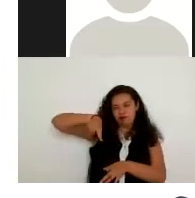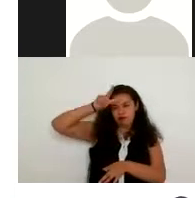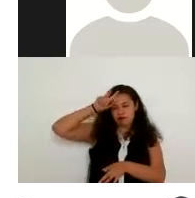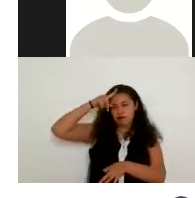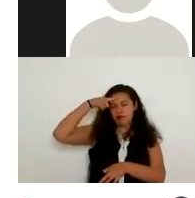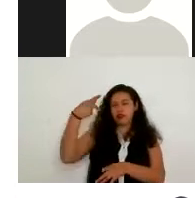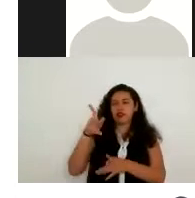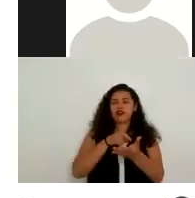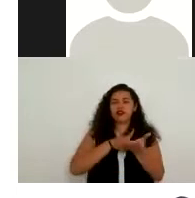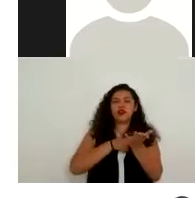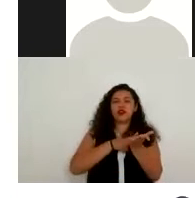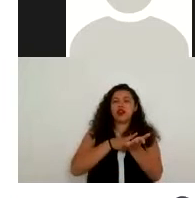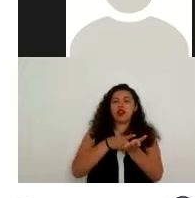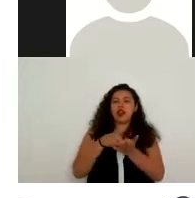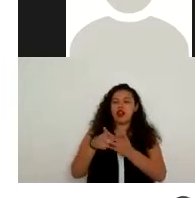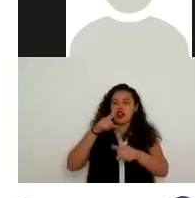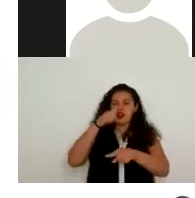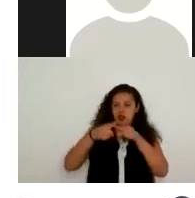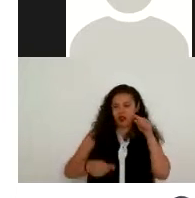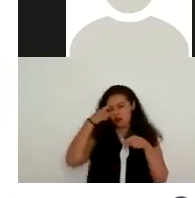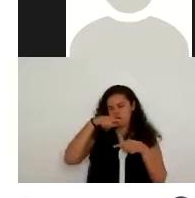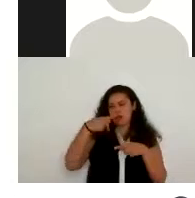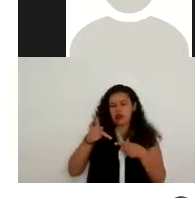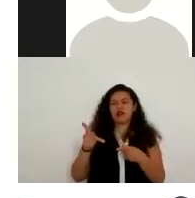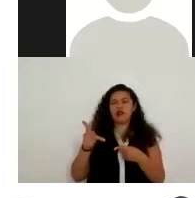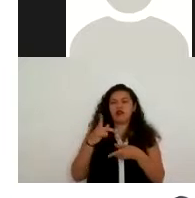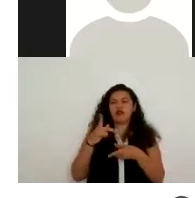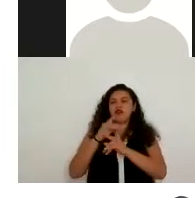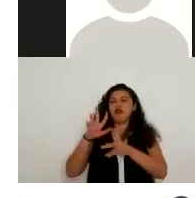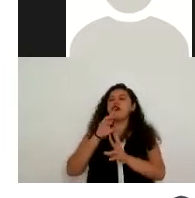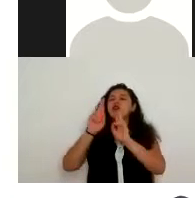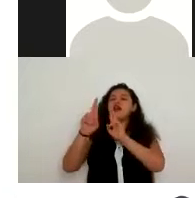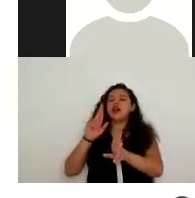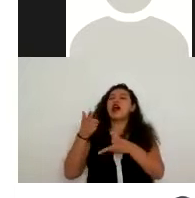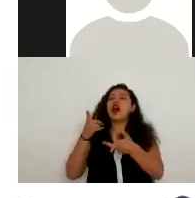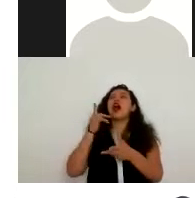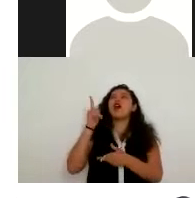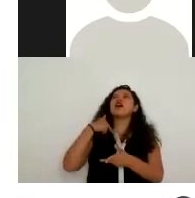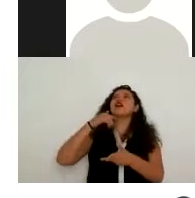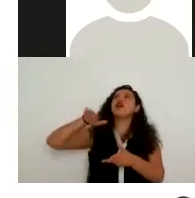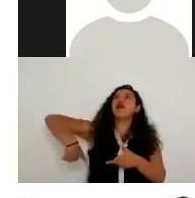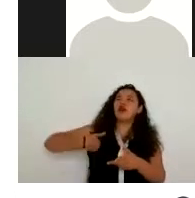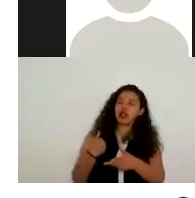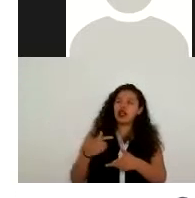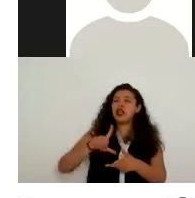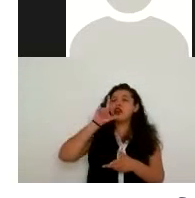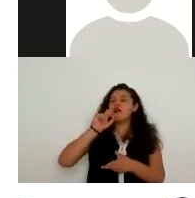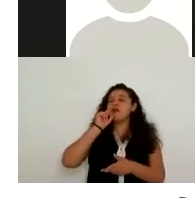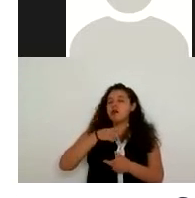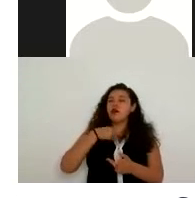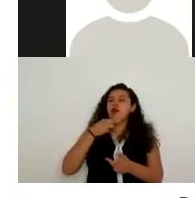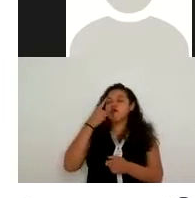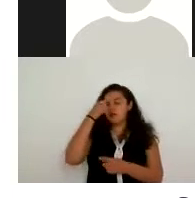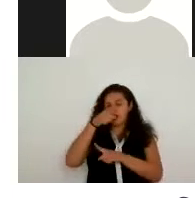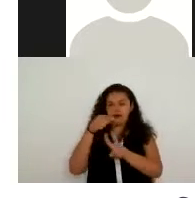persona de que se va a resguardar la información y que sobre todo que se va a utilizar para el fin para el cual yo te estoy diciendo